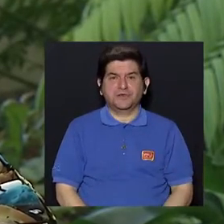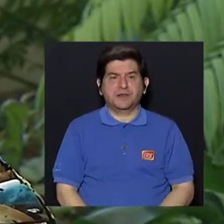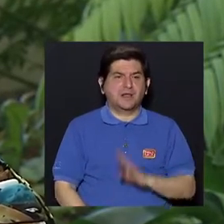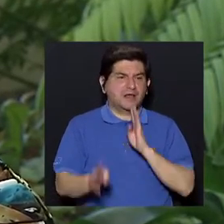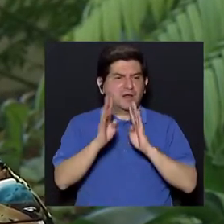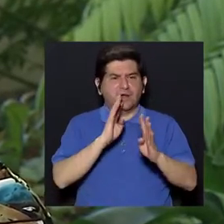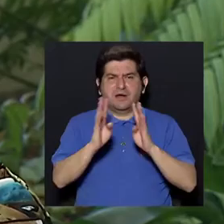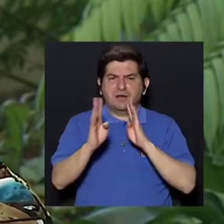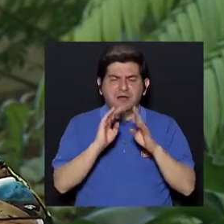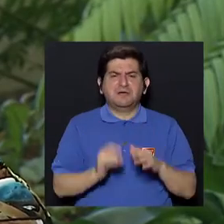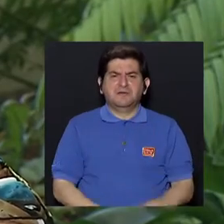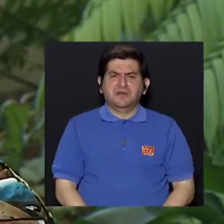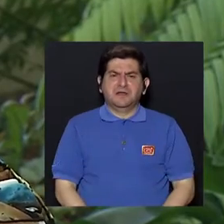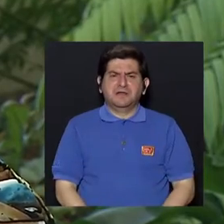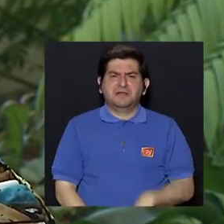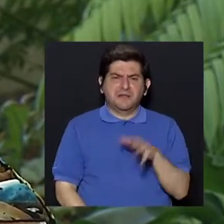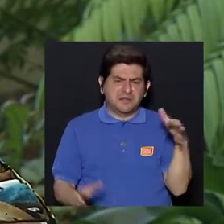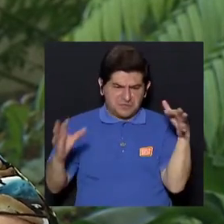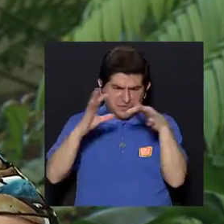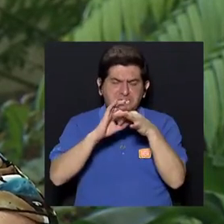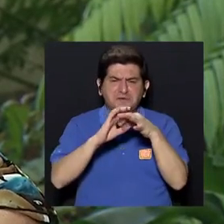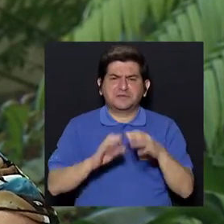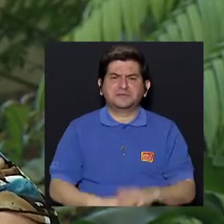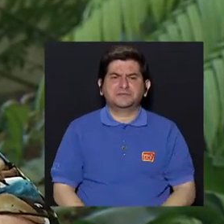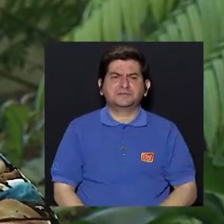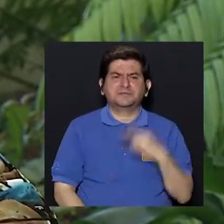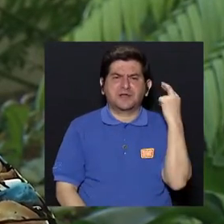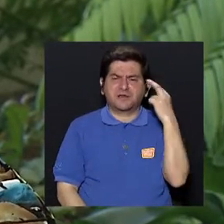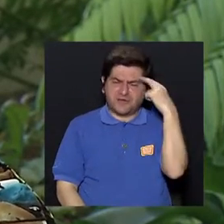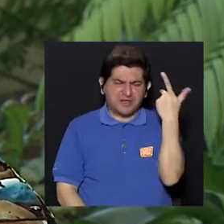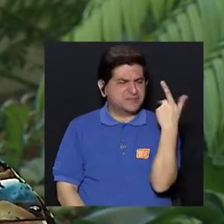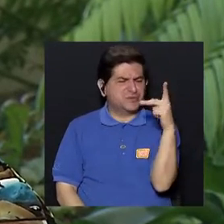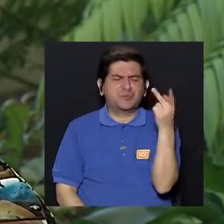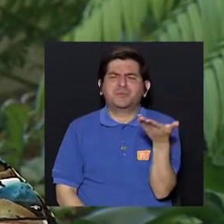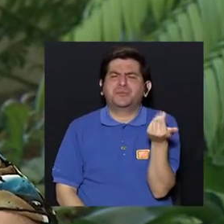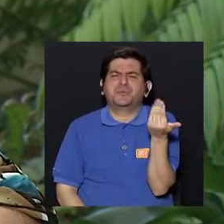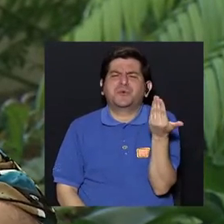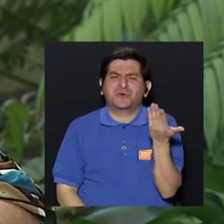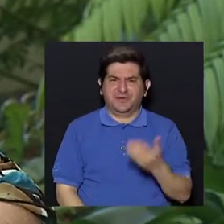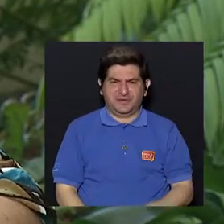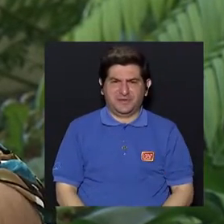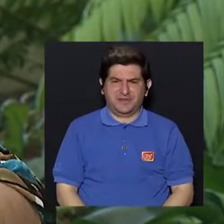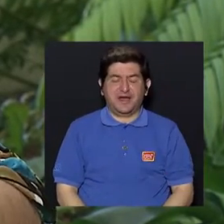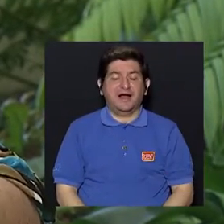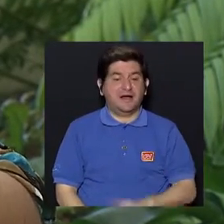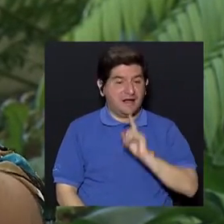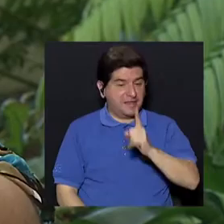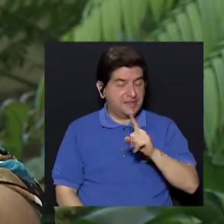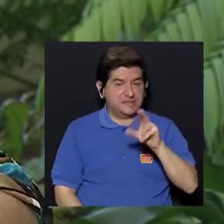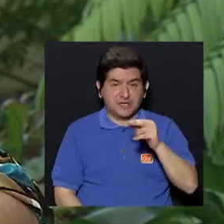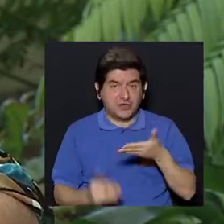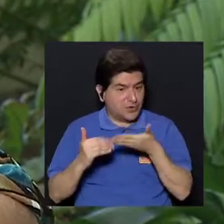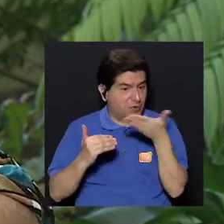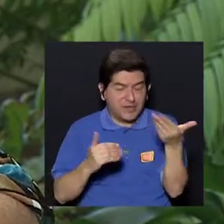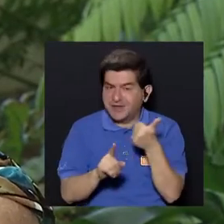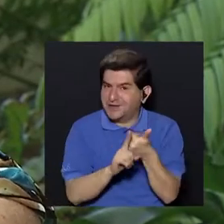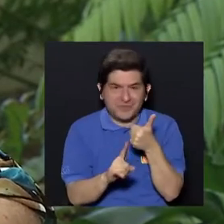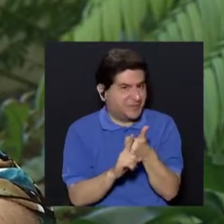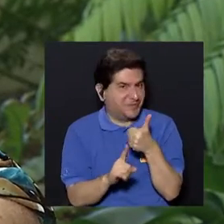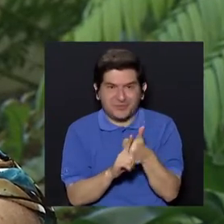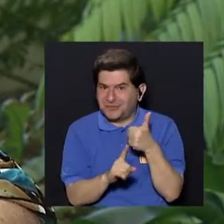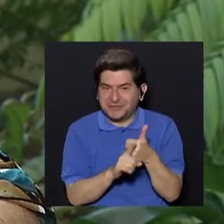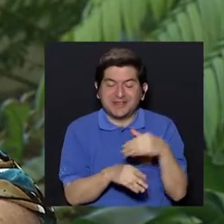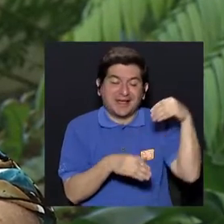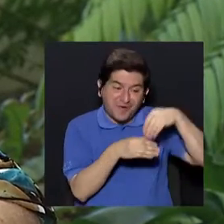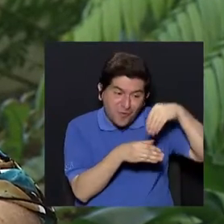que hemos conversado ahora, ¿verdad?, sobre eso, bueno, que por qué es peligroso, ¿verdad? Entonces, de nuevo, retomar que no es el artículo como tal,